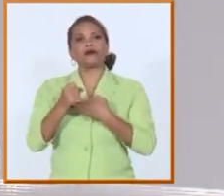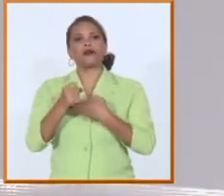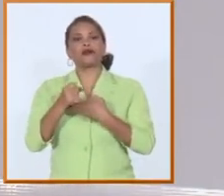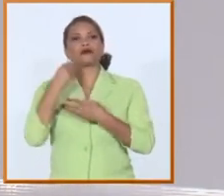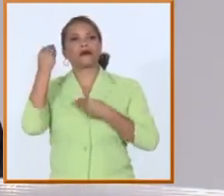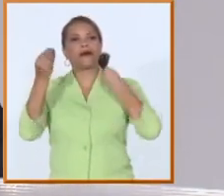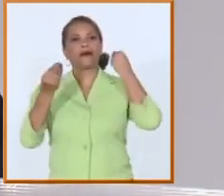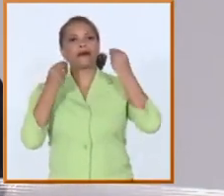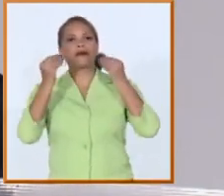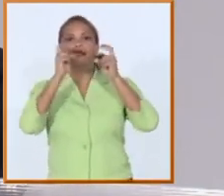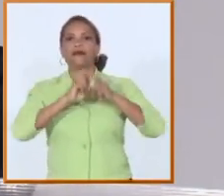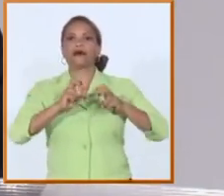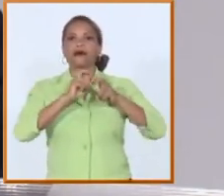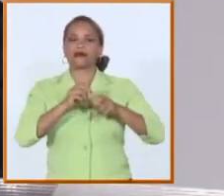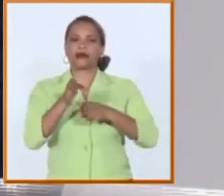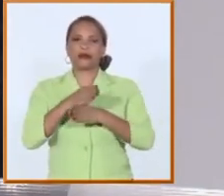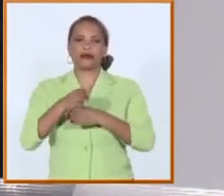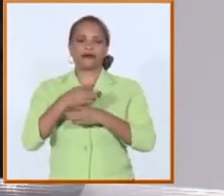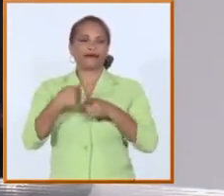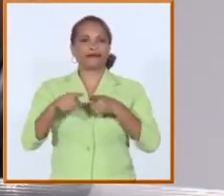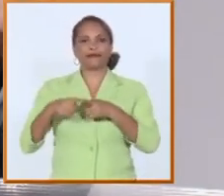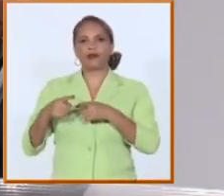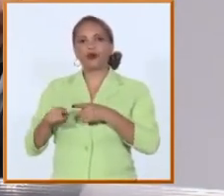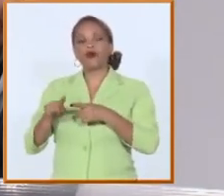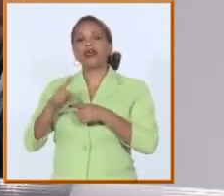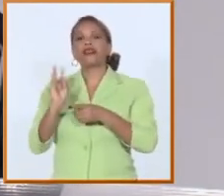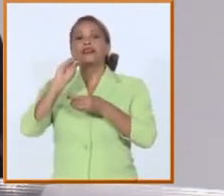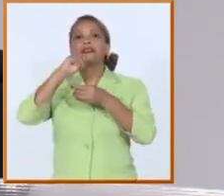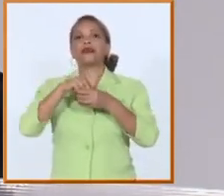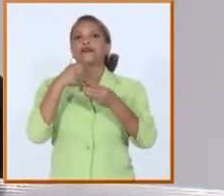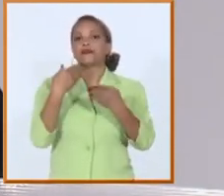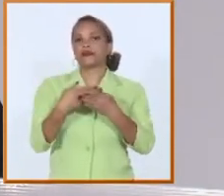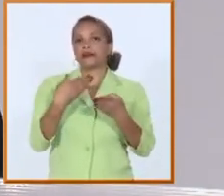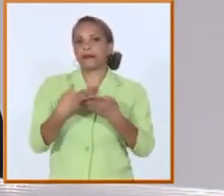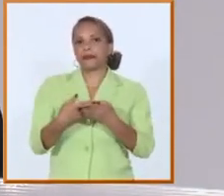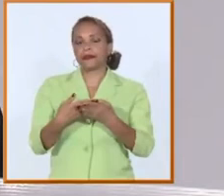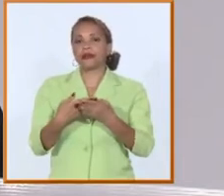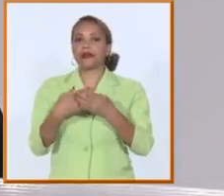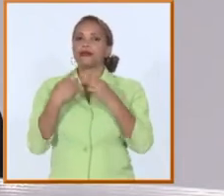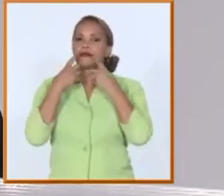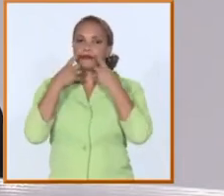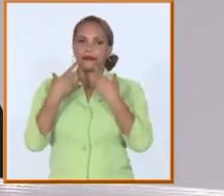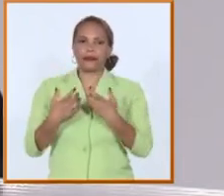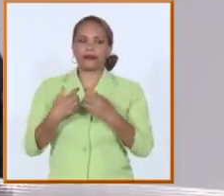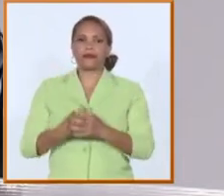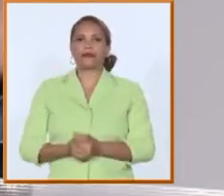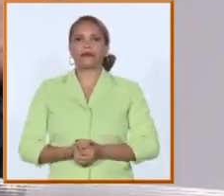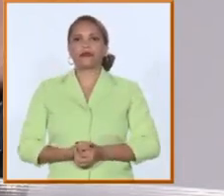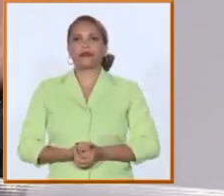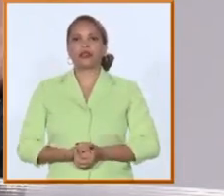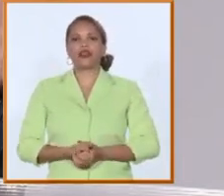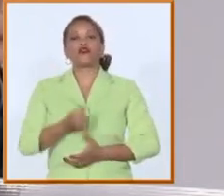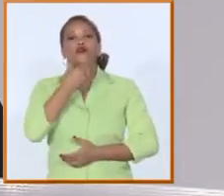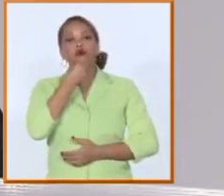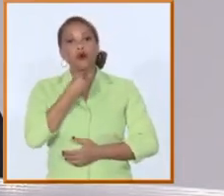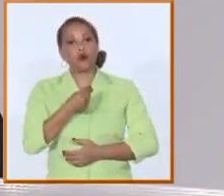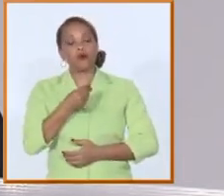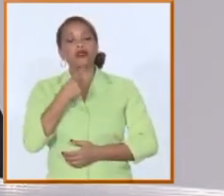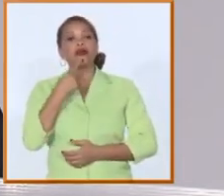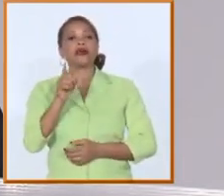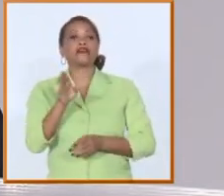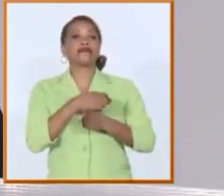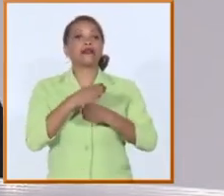habían podido resolver y hay que decir que aunque siempre hay excepciones en general los jóvenes nuestros son muy bien acogidos en esas